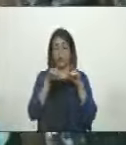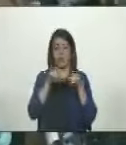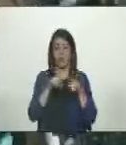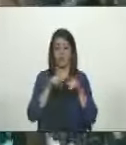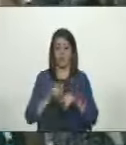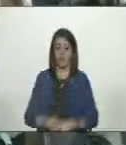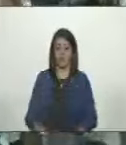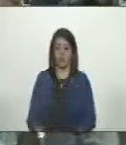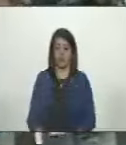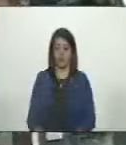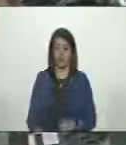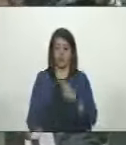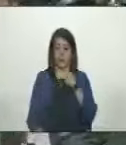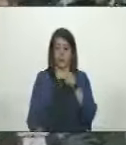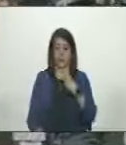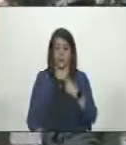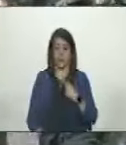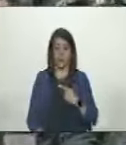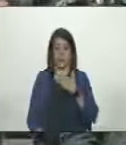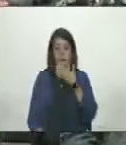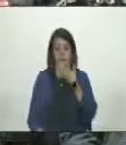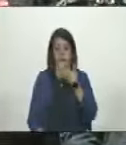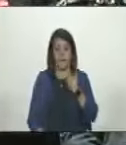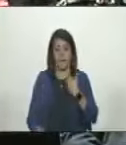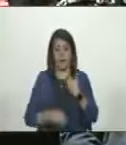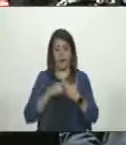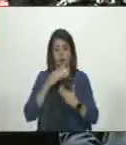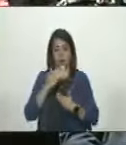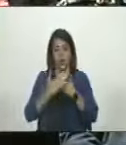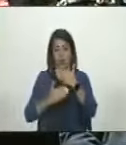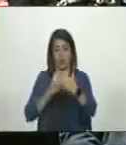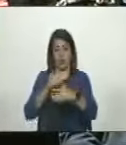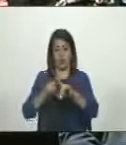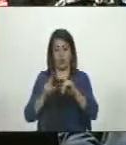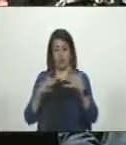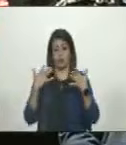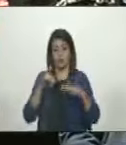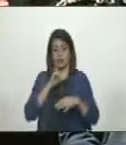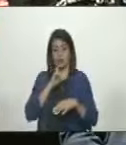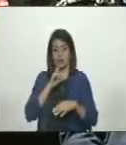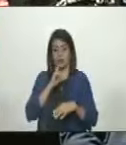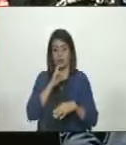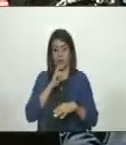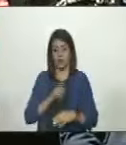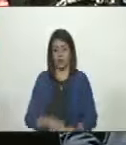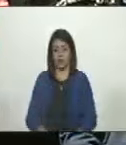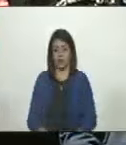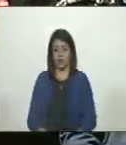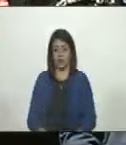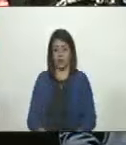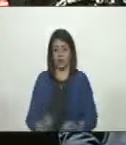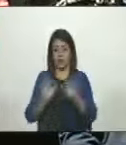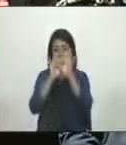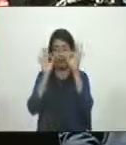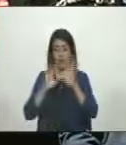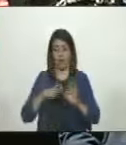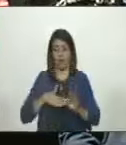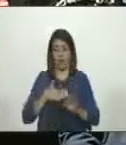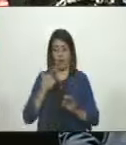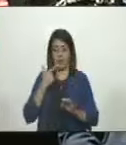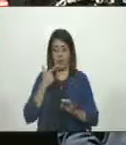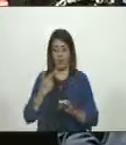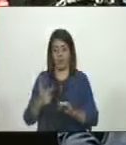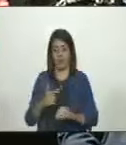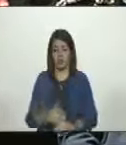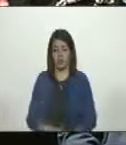que como le decía vienen mejorando pero siguen siendo complejos, se da este escenario y podemos contar